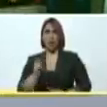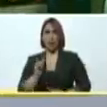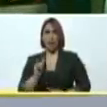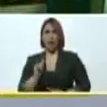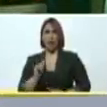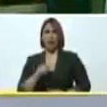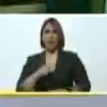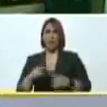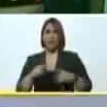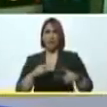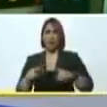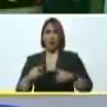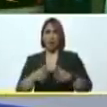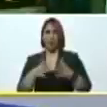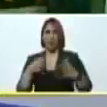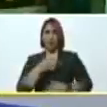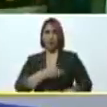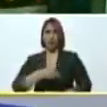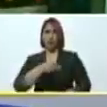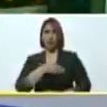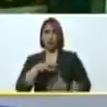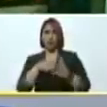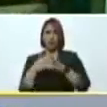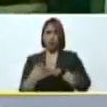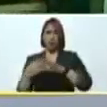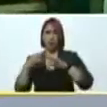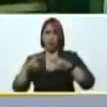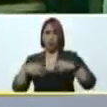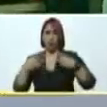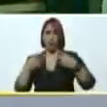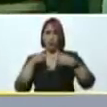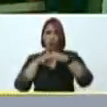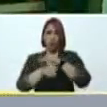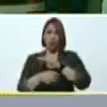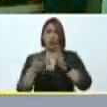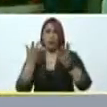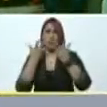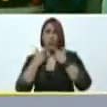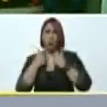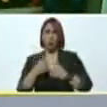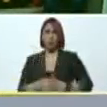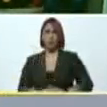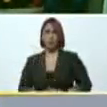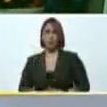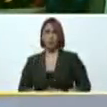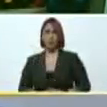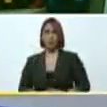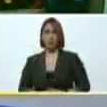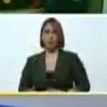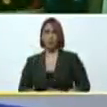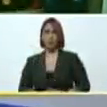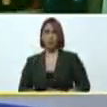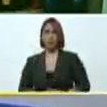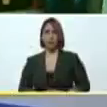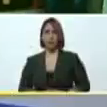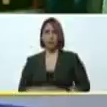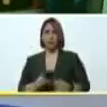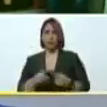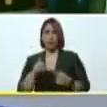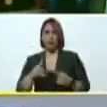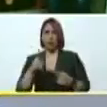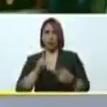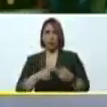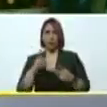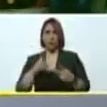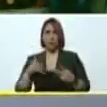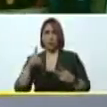gerente de la gran misión barrio nuevo barrio tricolor Darwin Dirwin y Darwin